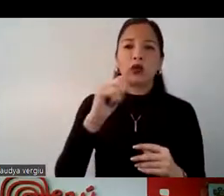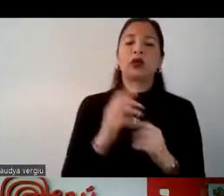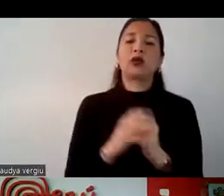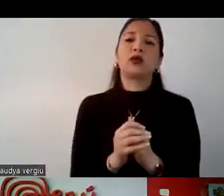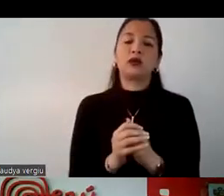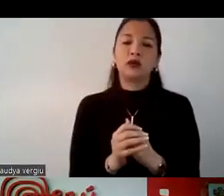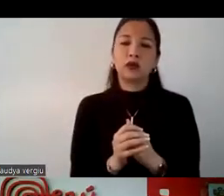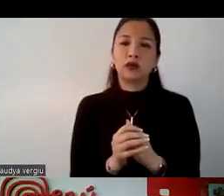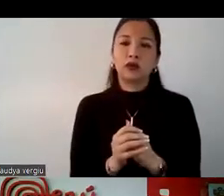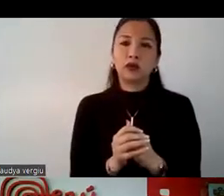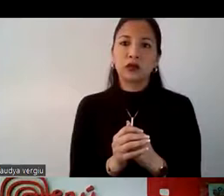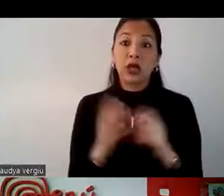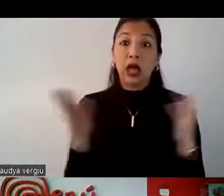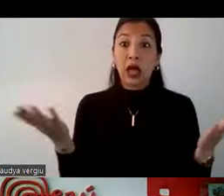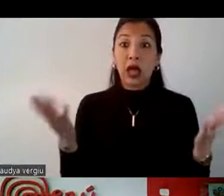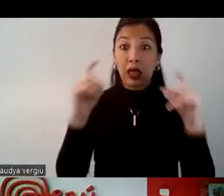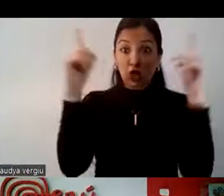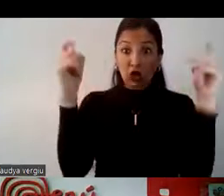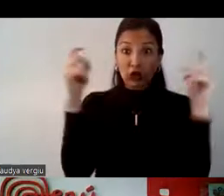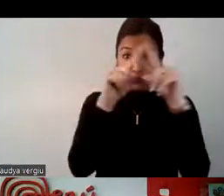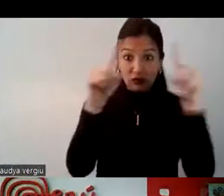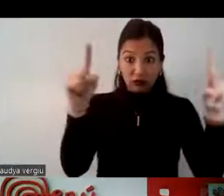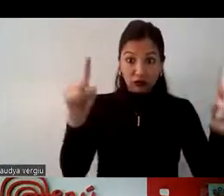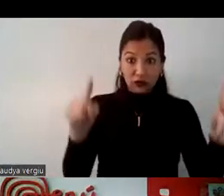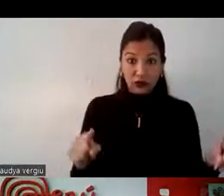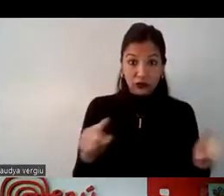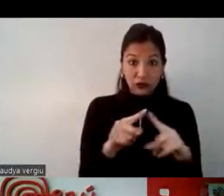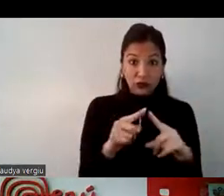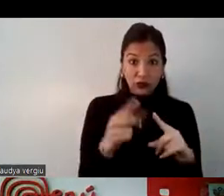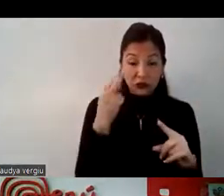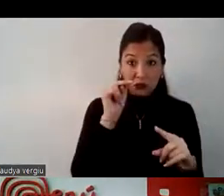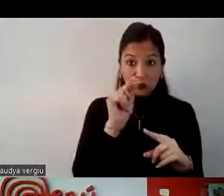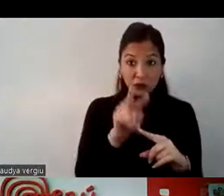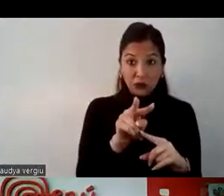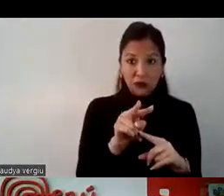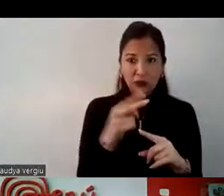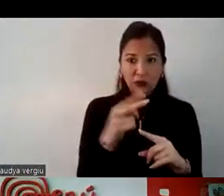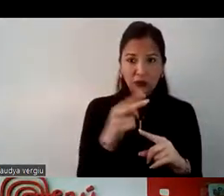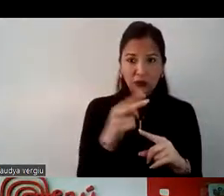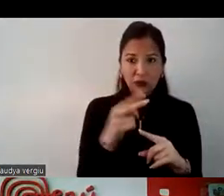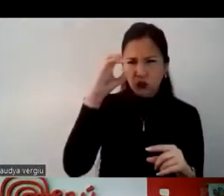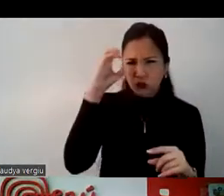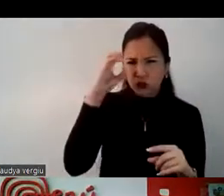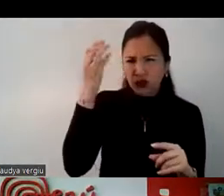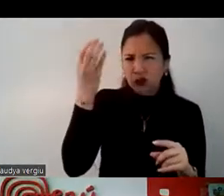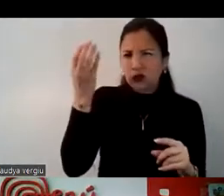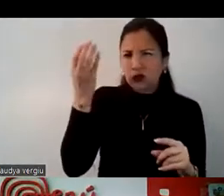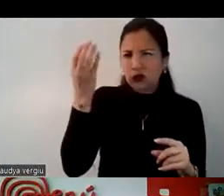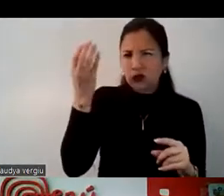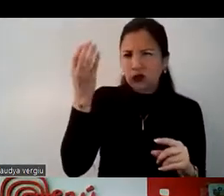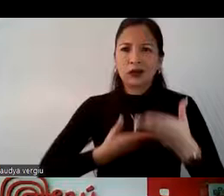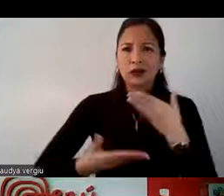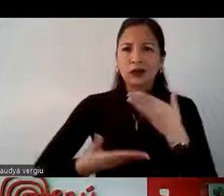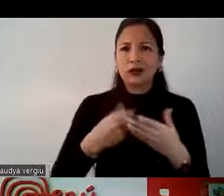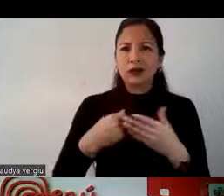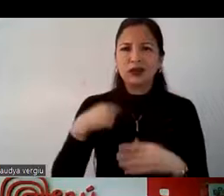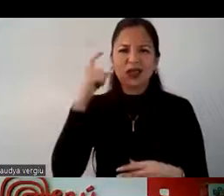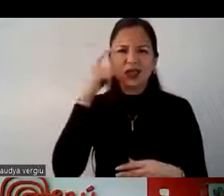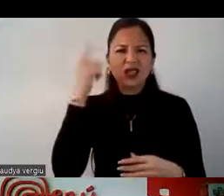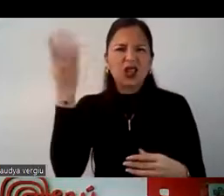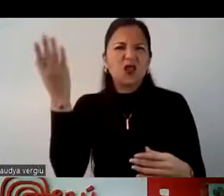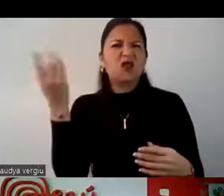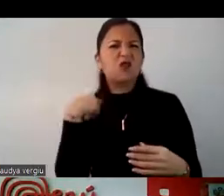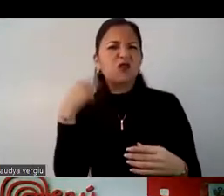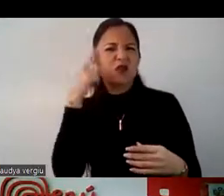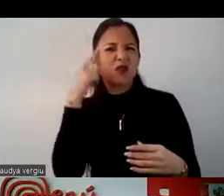Entonces, les voy a dar la ficha técnica, nosotros hemos, el objetivo, pues, de esta entrevista, de estas encuestas, era conocer